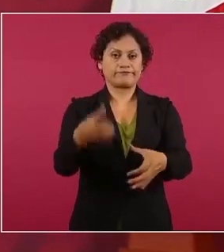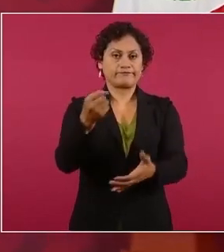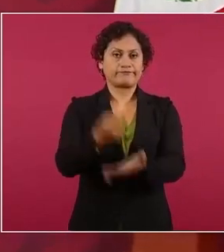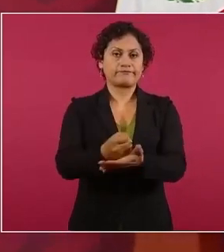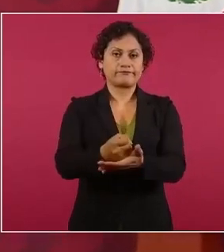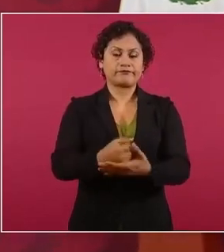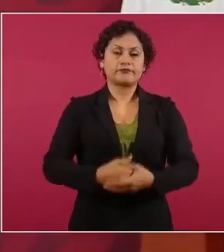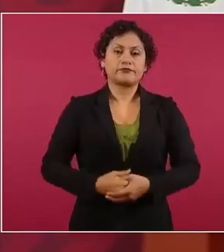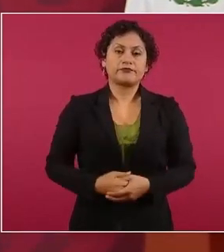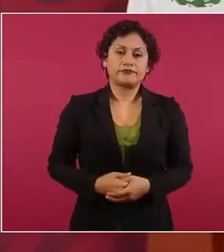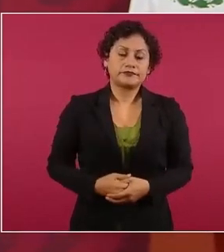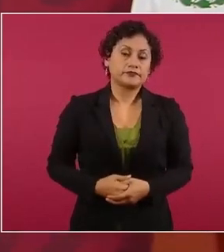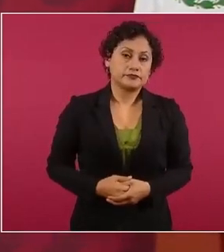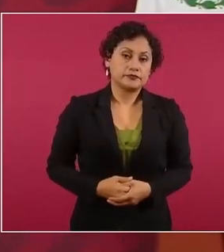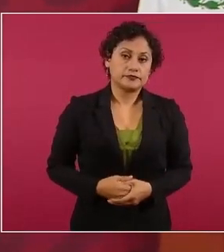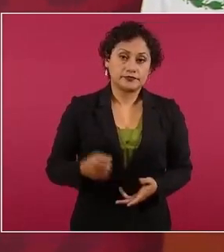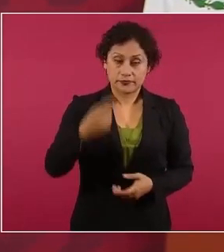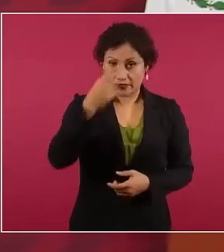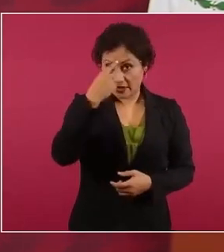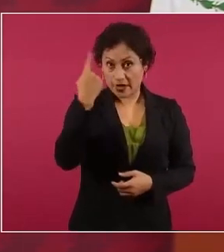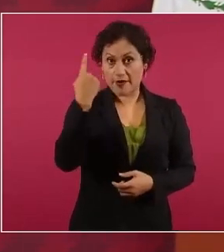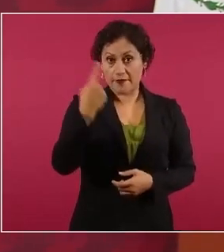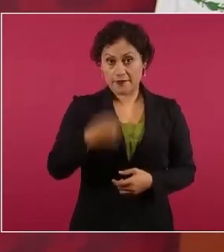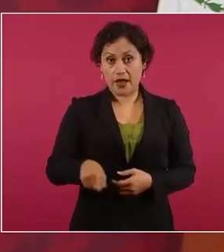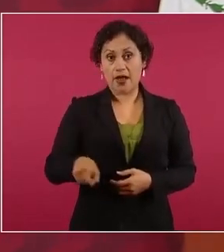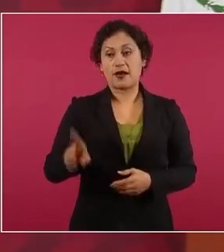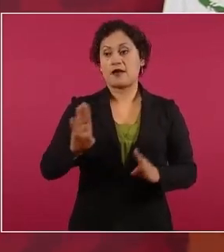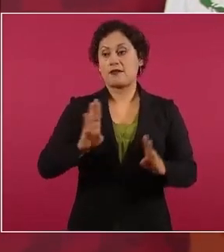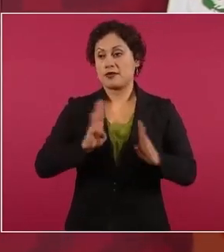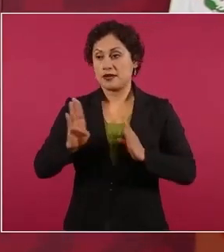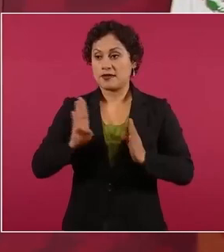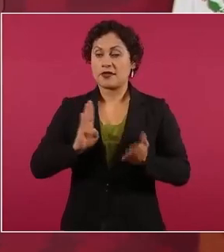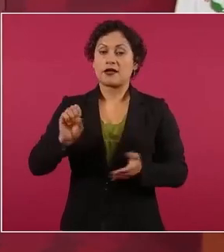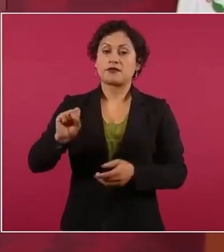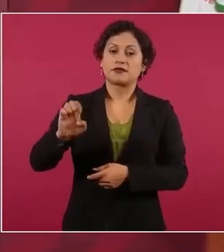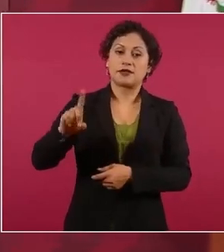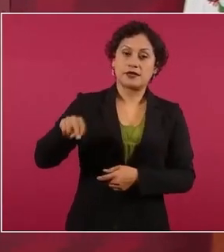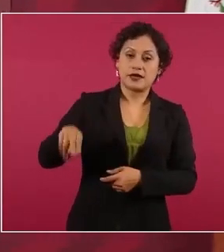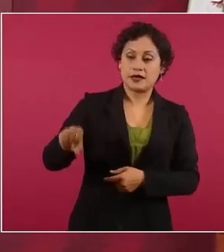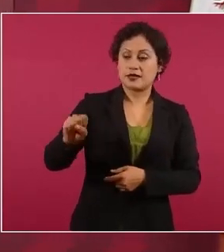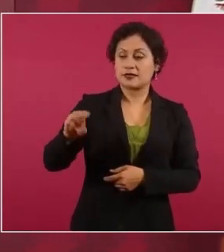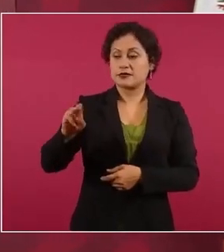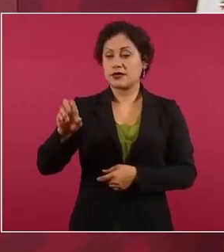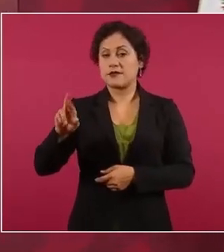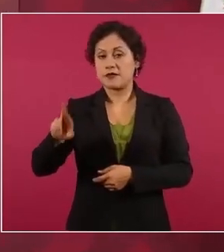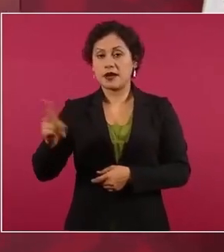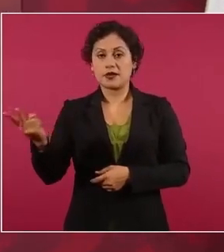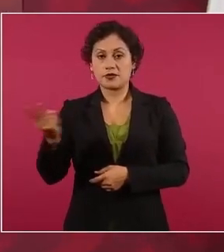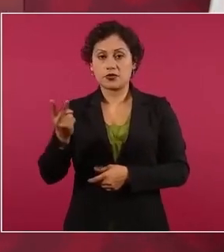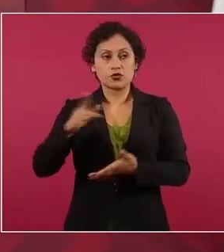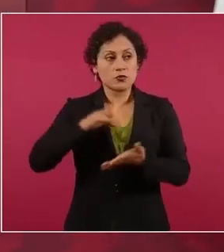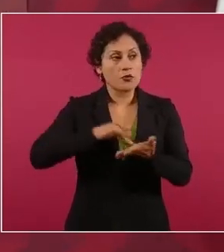y que puedan estar ayudando en labores de seguridad pública